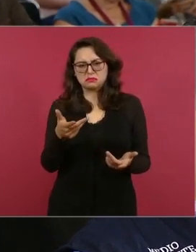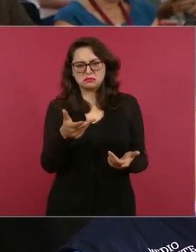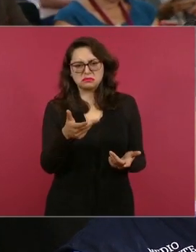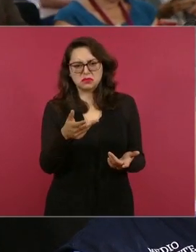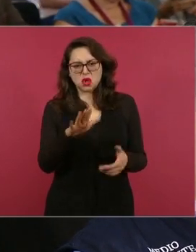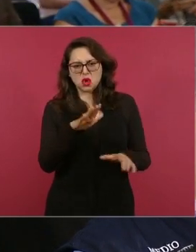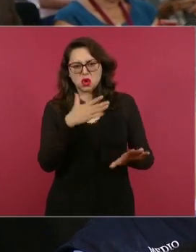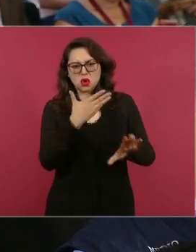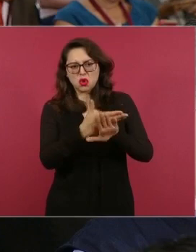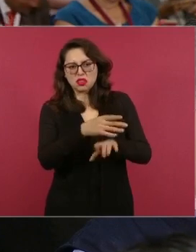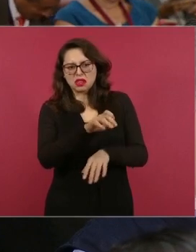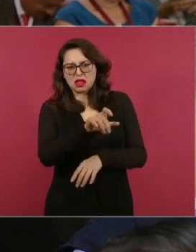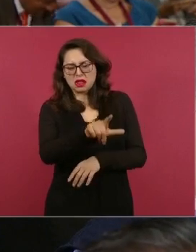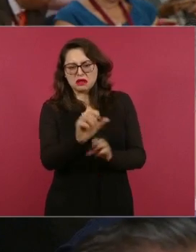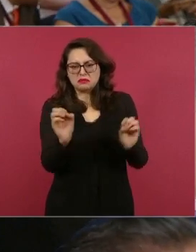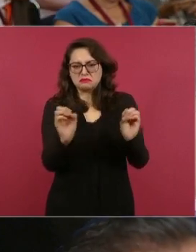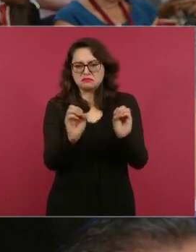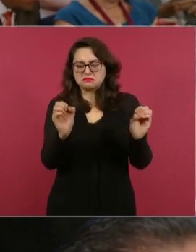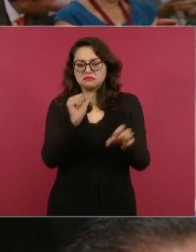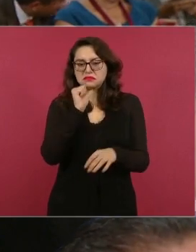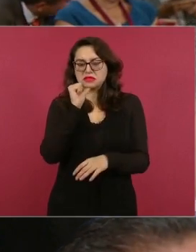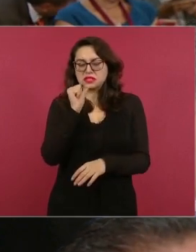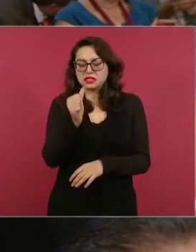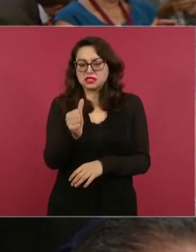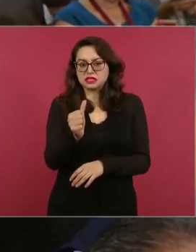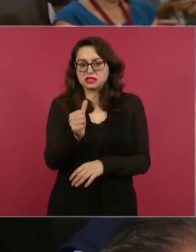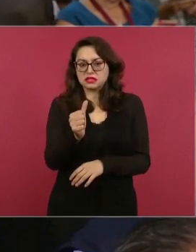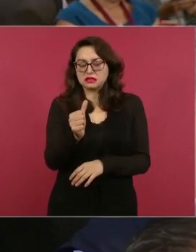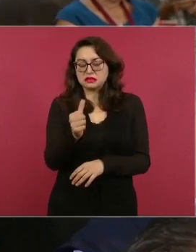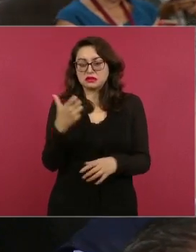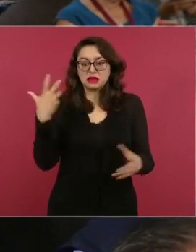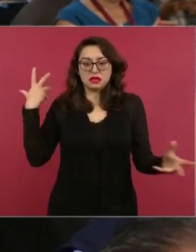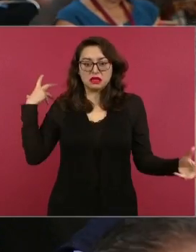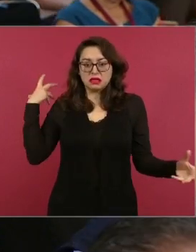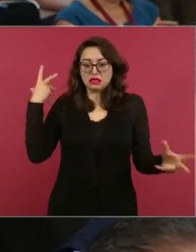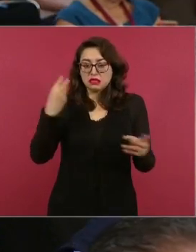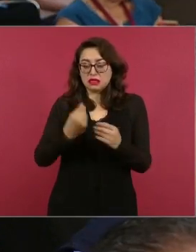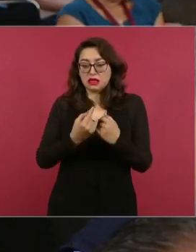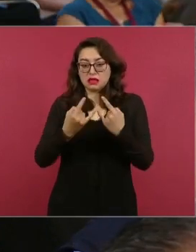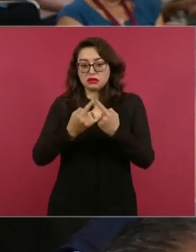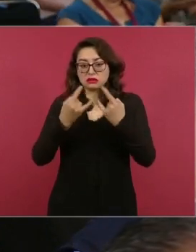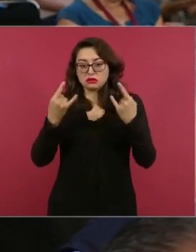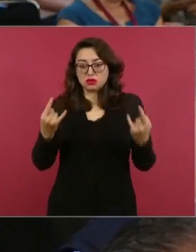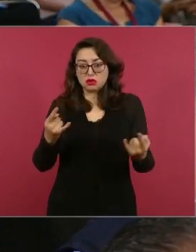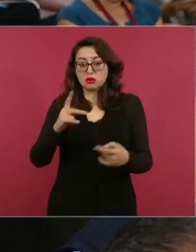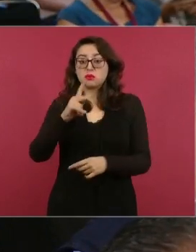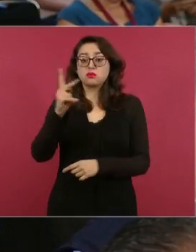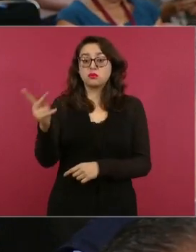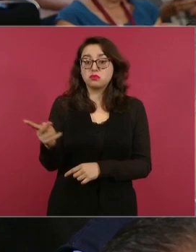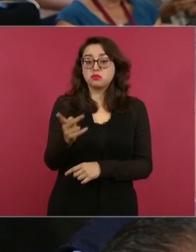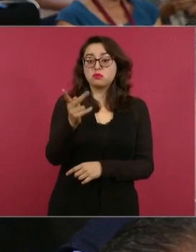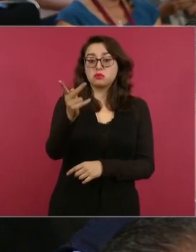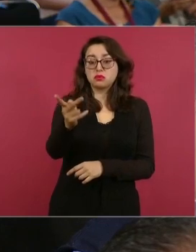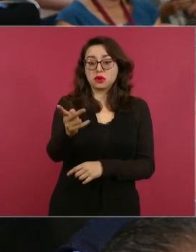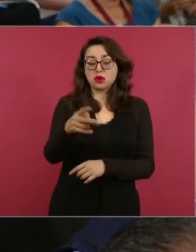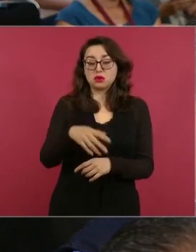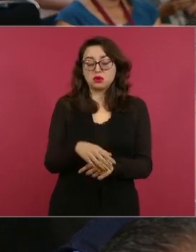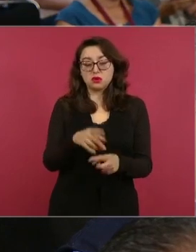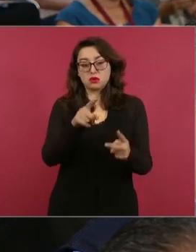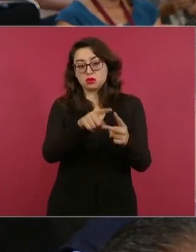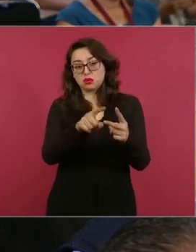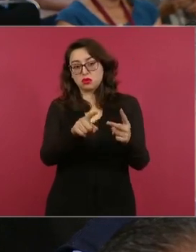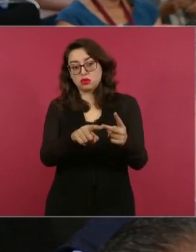de esas agresiones por todo esto le pregunto señor presidente será sancionadas estas dos